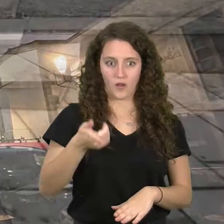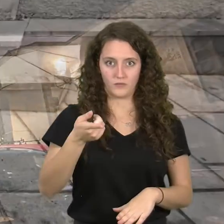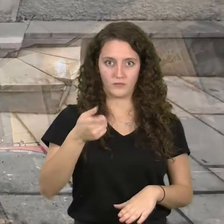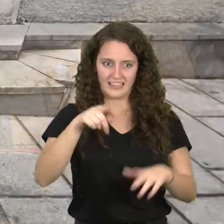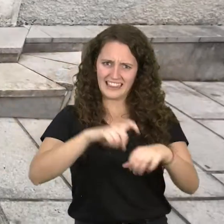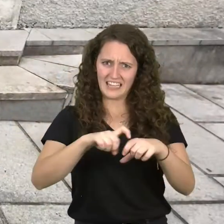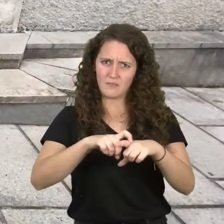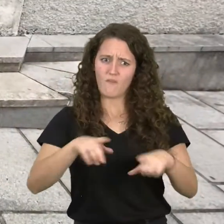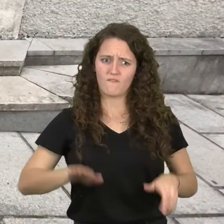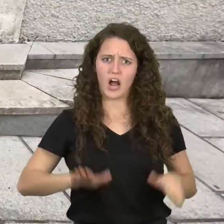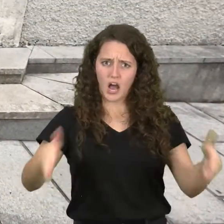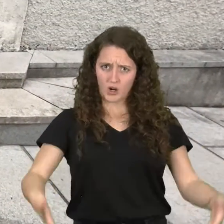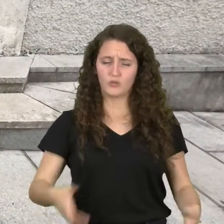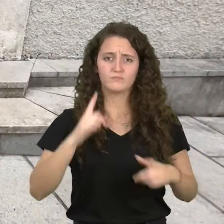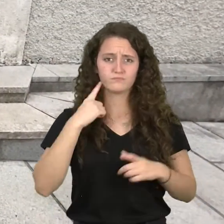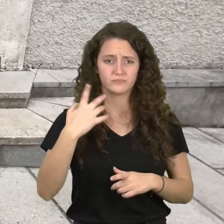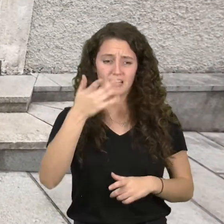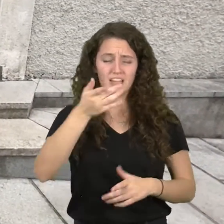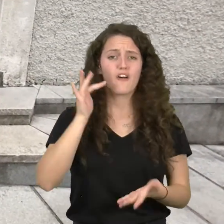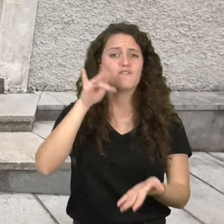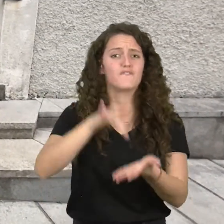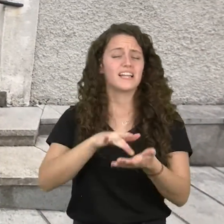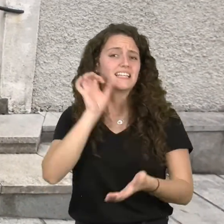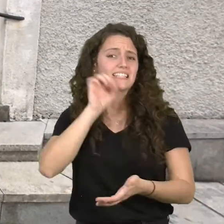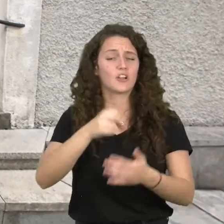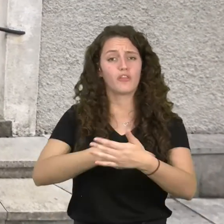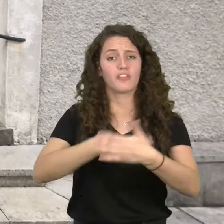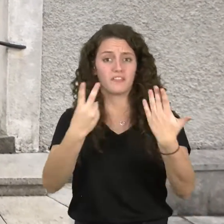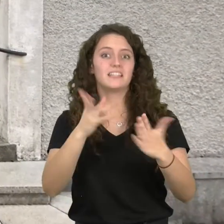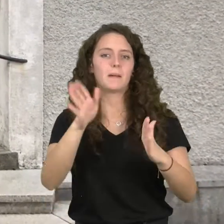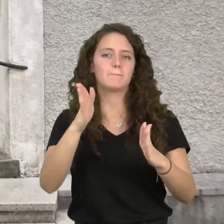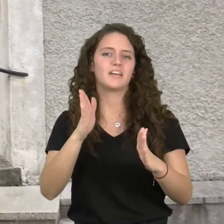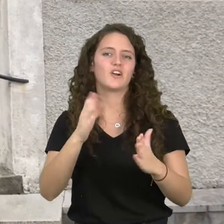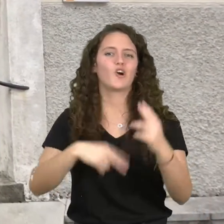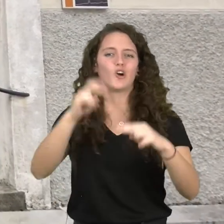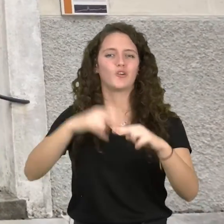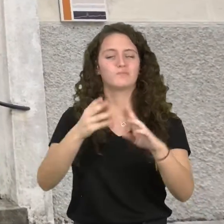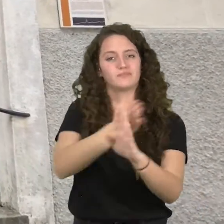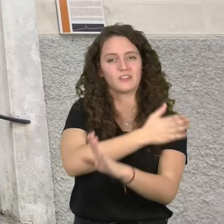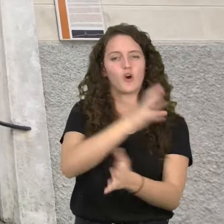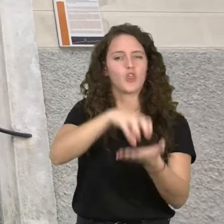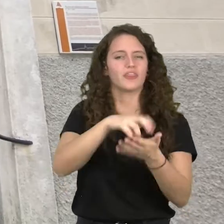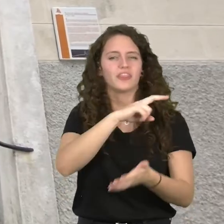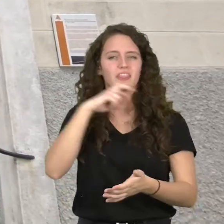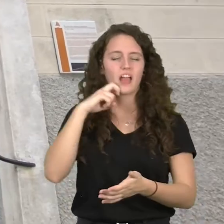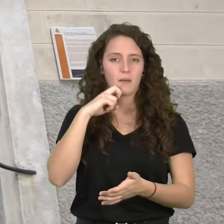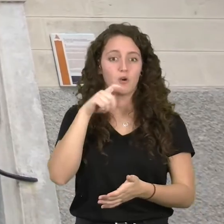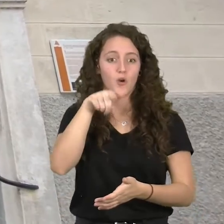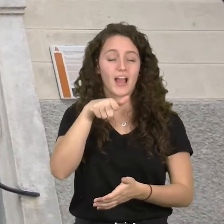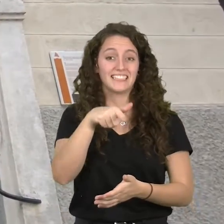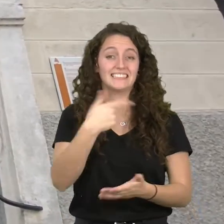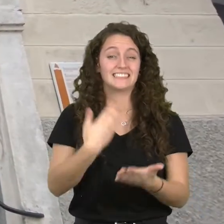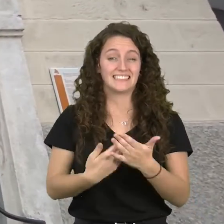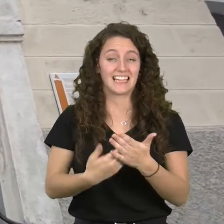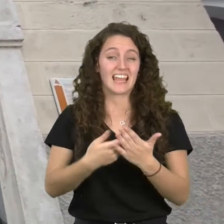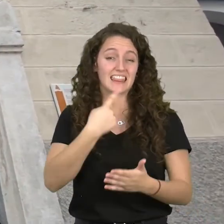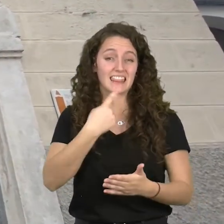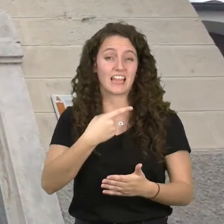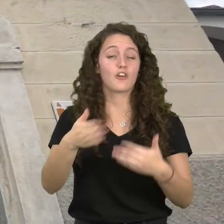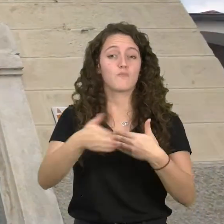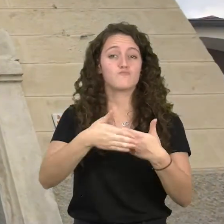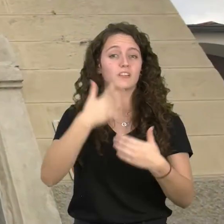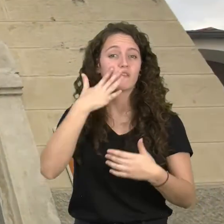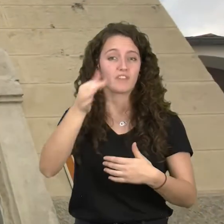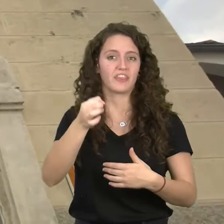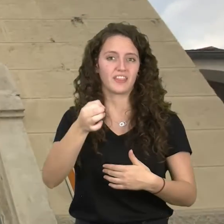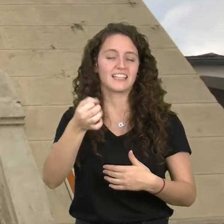barroco popular. Está fechada en el siglo XVII, aunque fue construida sobre un templo más antiguo, tal y como se atestigua en la